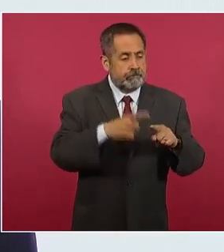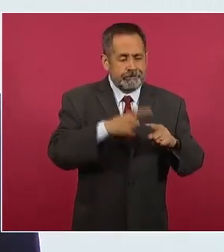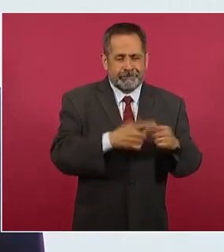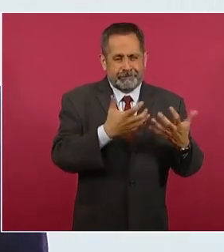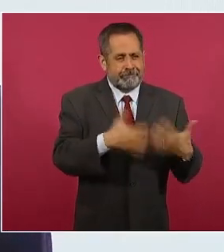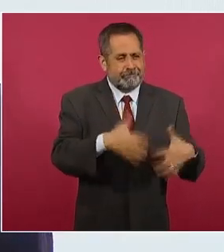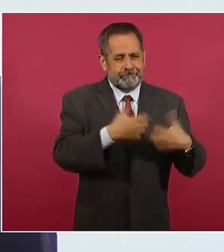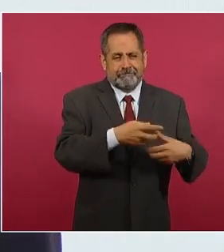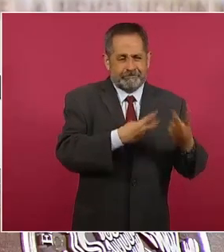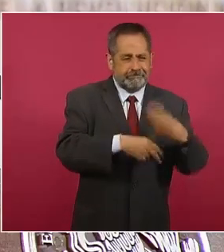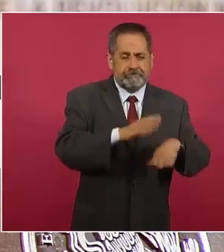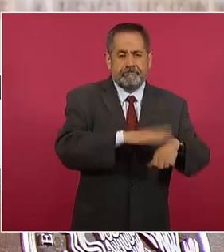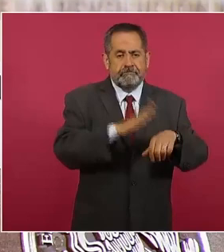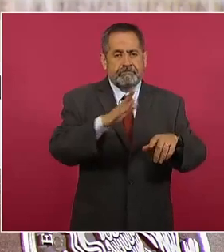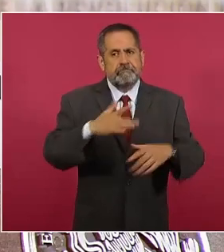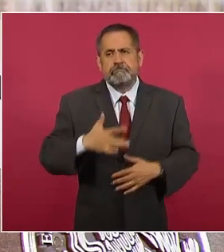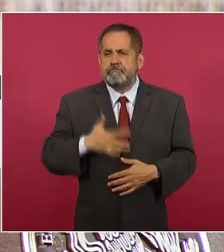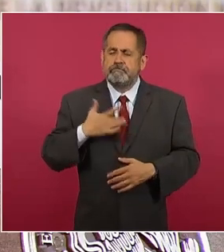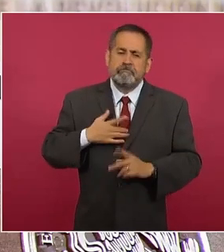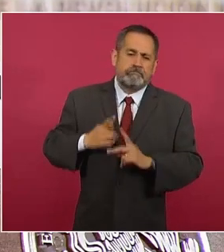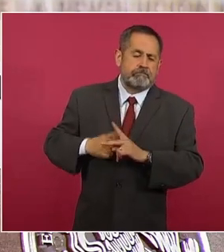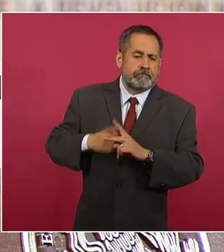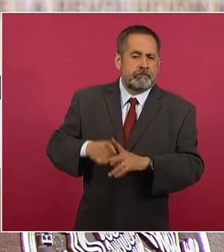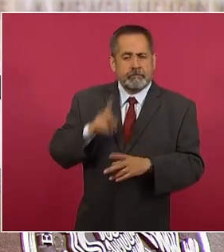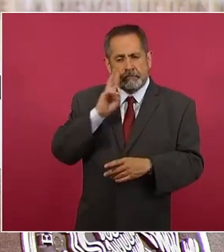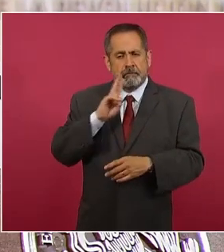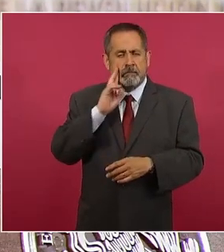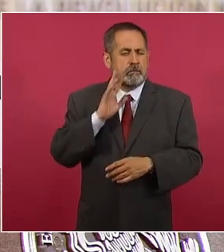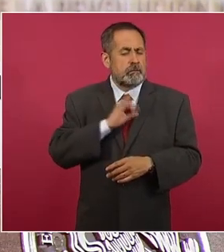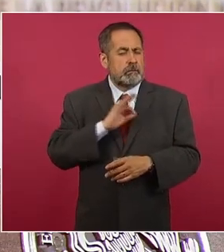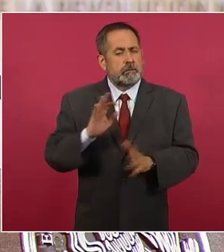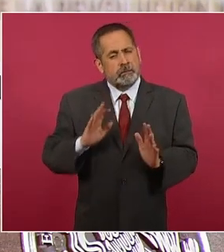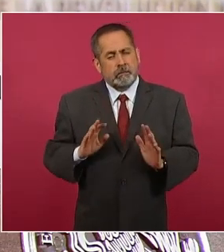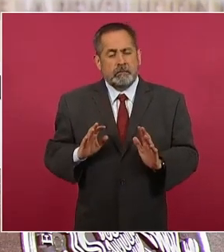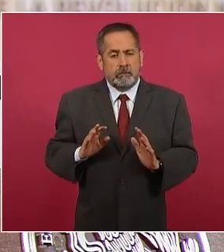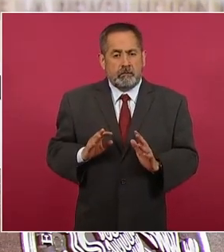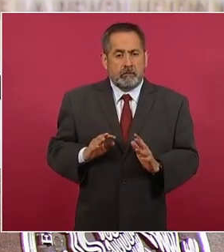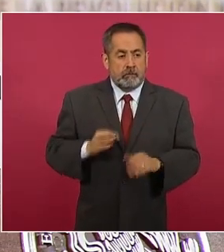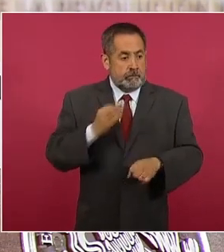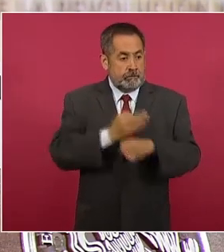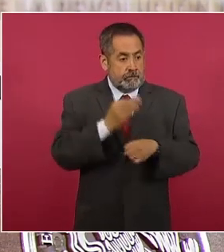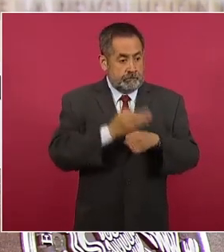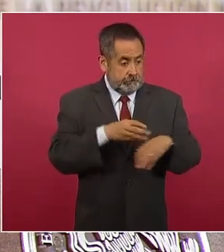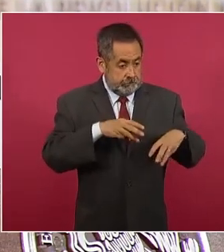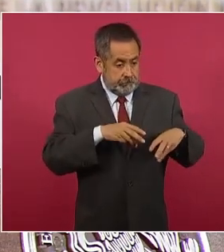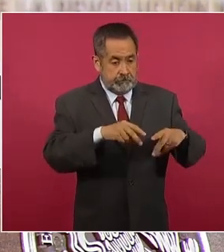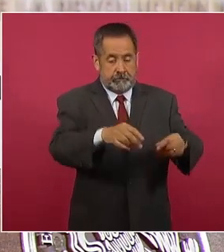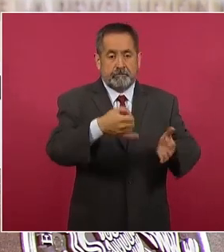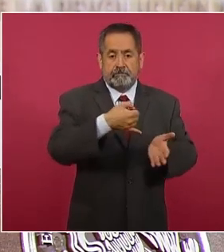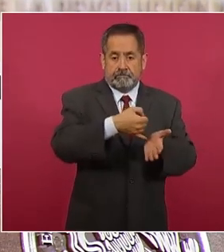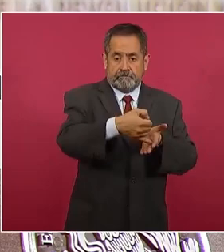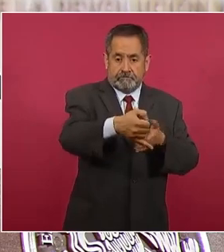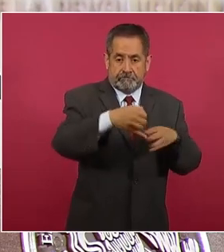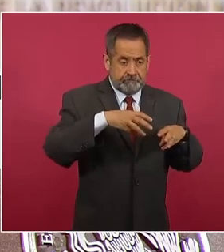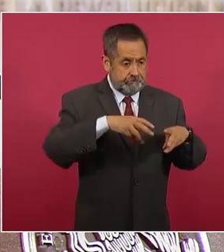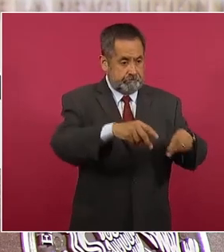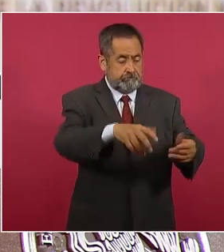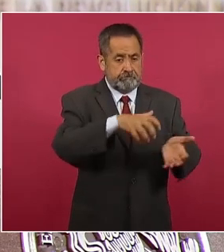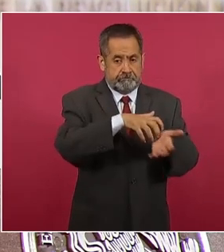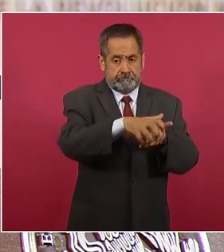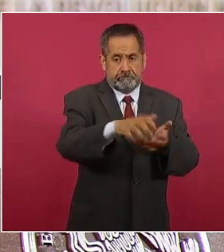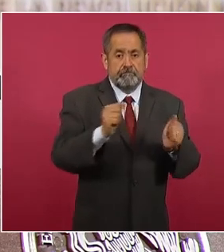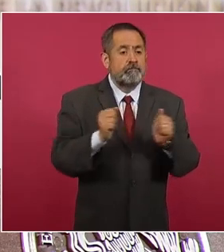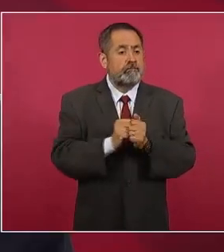estimamos que lo que ya está sembrado y la contribución que haremos en materia de